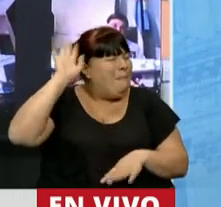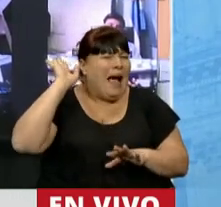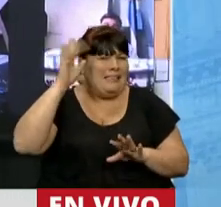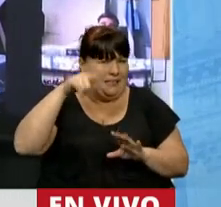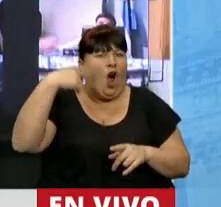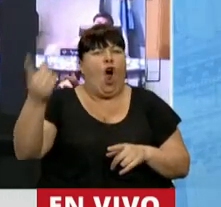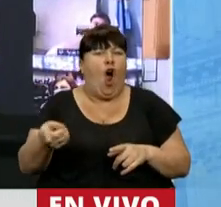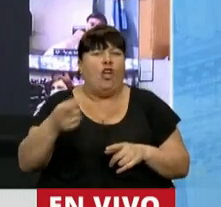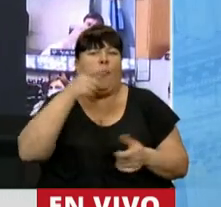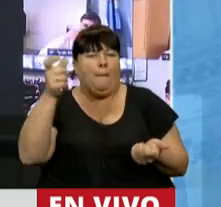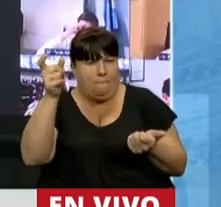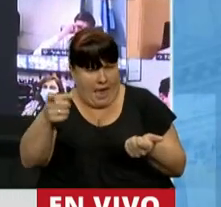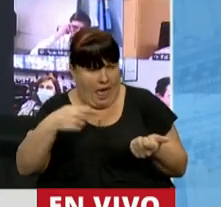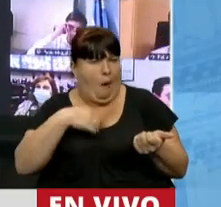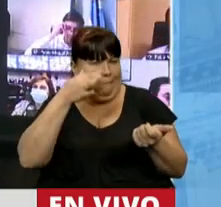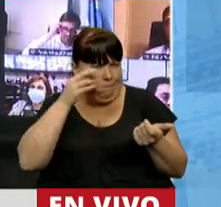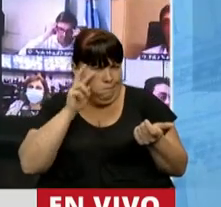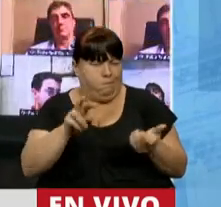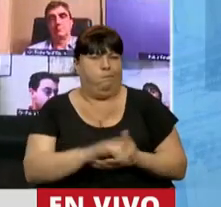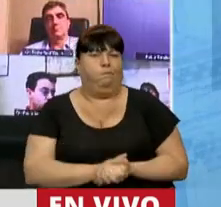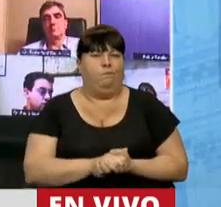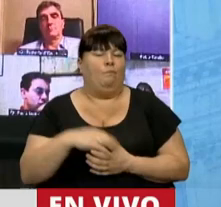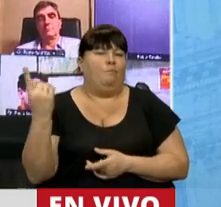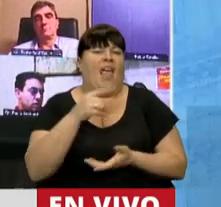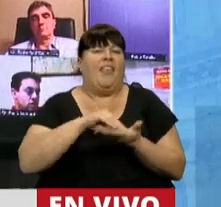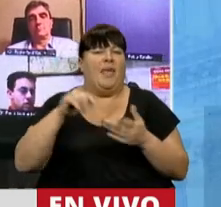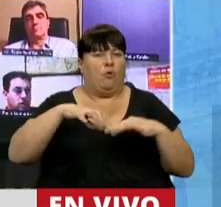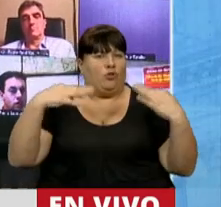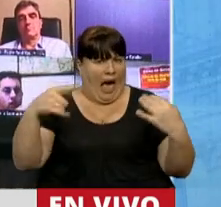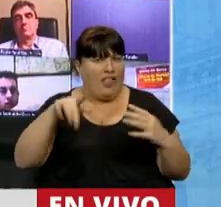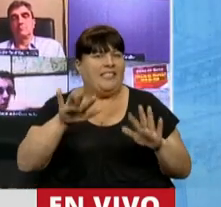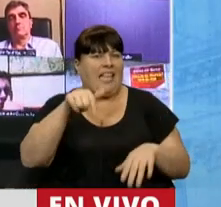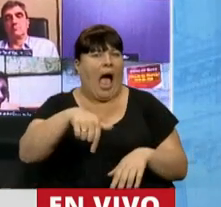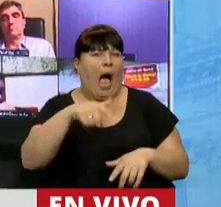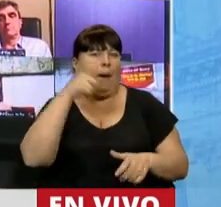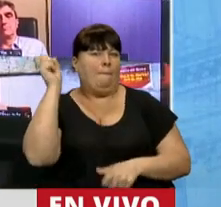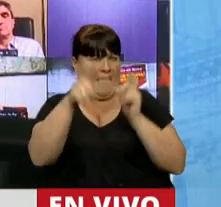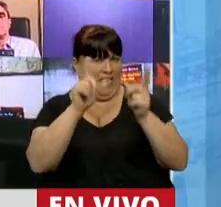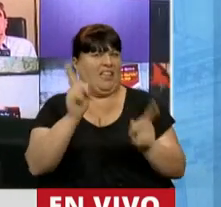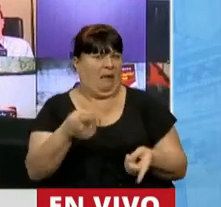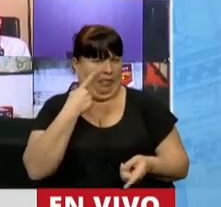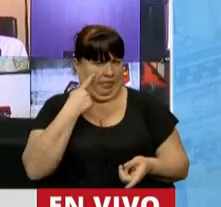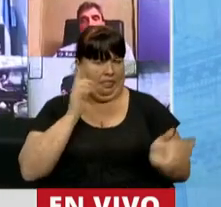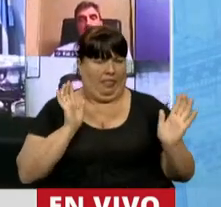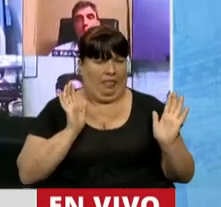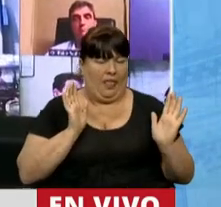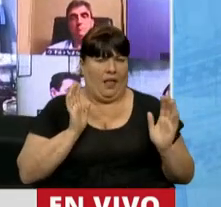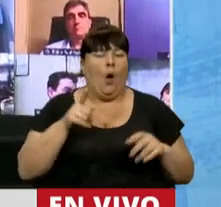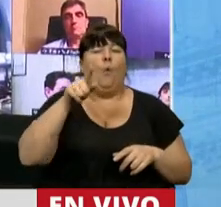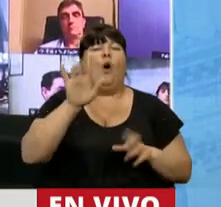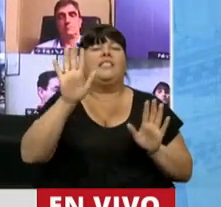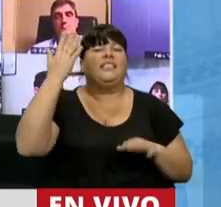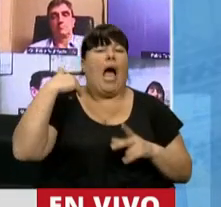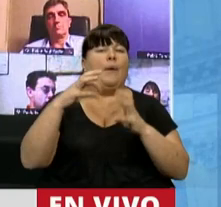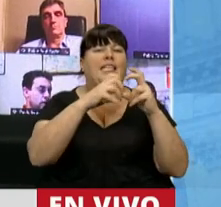También estuvo la de las piedras, que varios de los diputados que están acá presentes participaron de los piedrazos. Usted